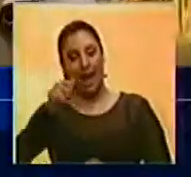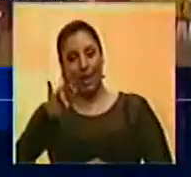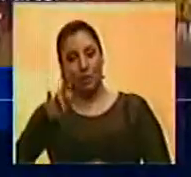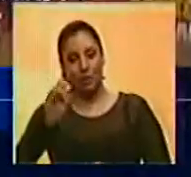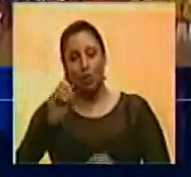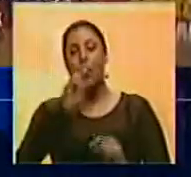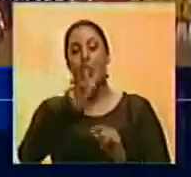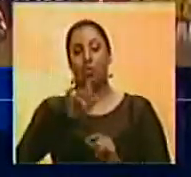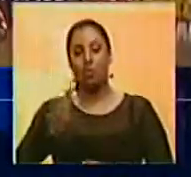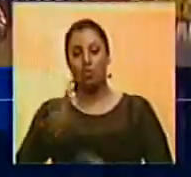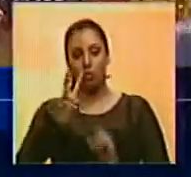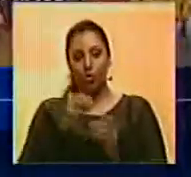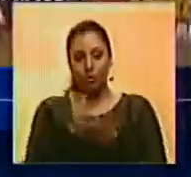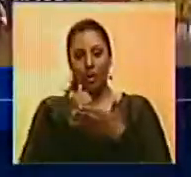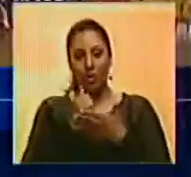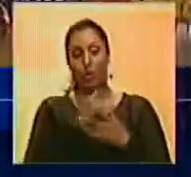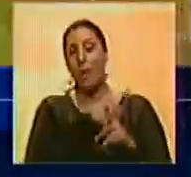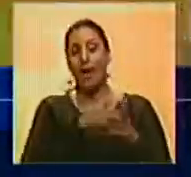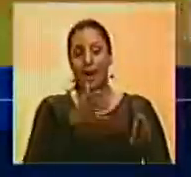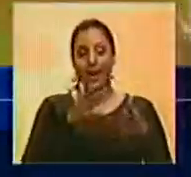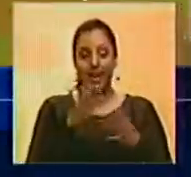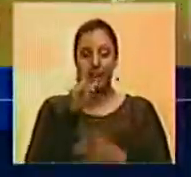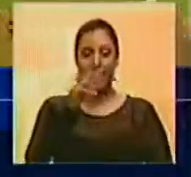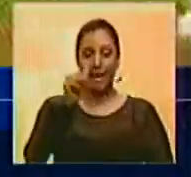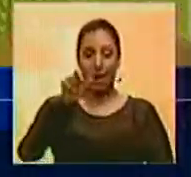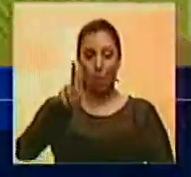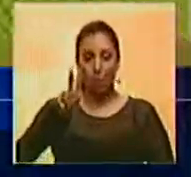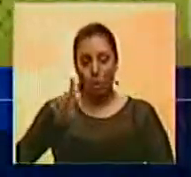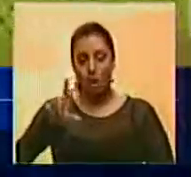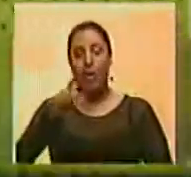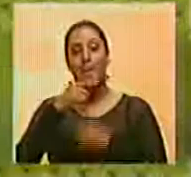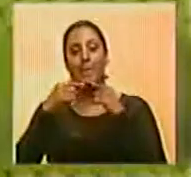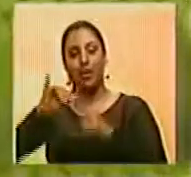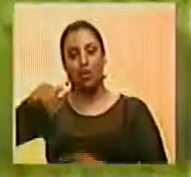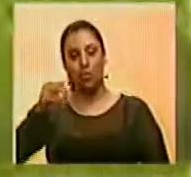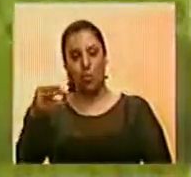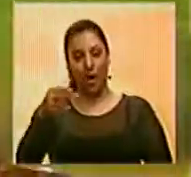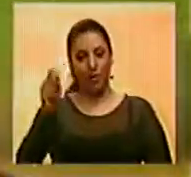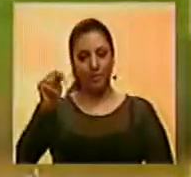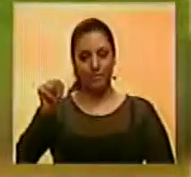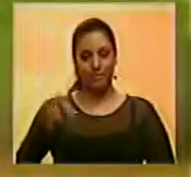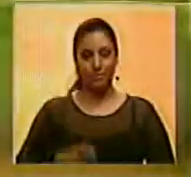de 2-1 con dos impulsadas. Ganó Raúl Rivero y perdió Joan Pino.